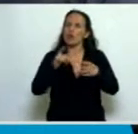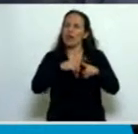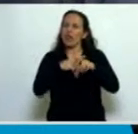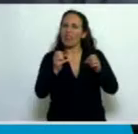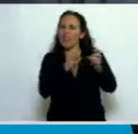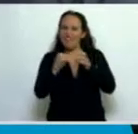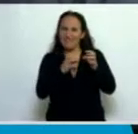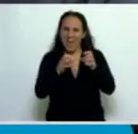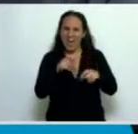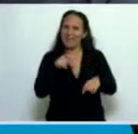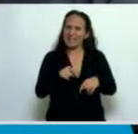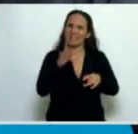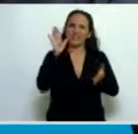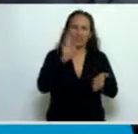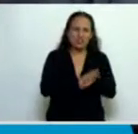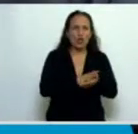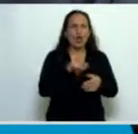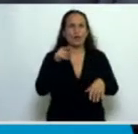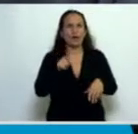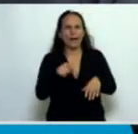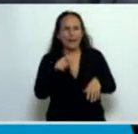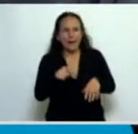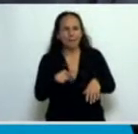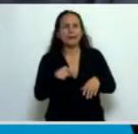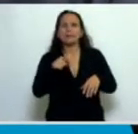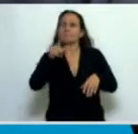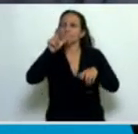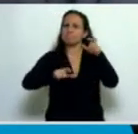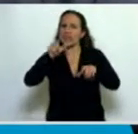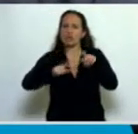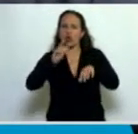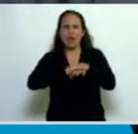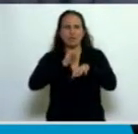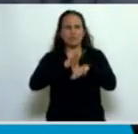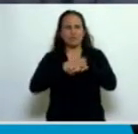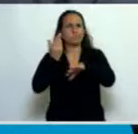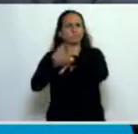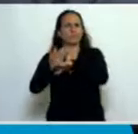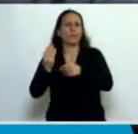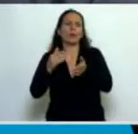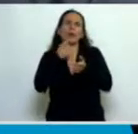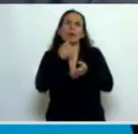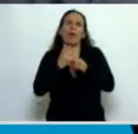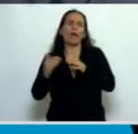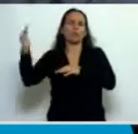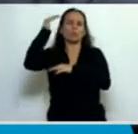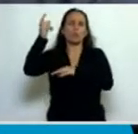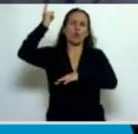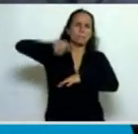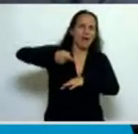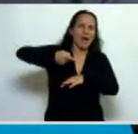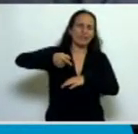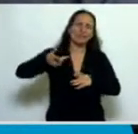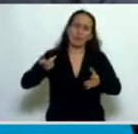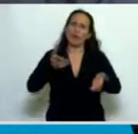esenciales, que tienen que ver con el alcance de la responsabilidad de los funcionarios cuando hay una orden superior y que tradicionalmente el